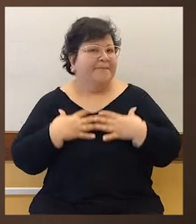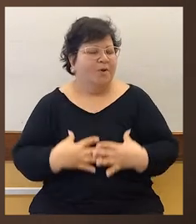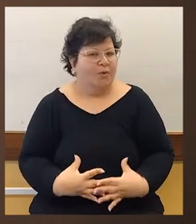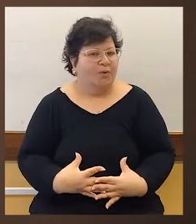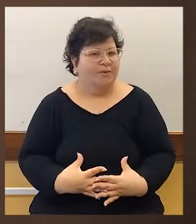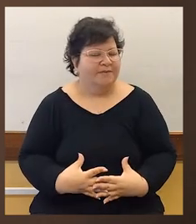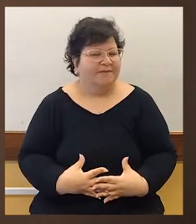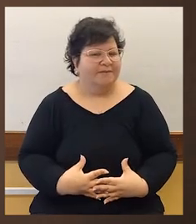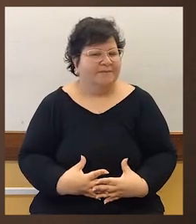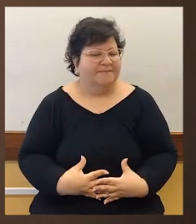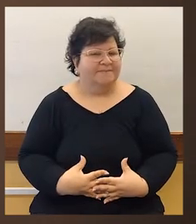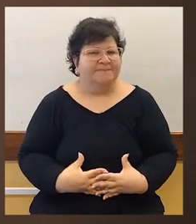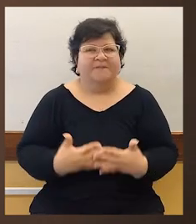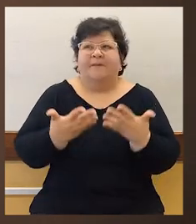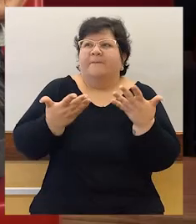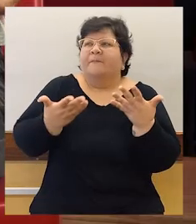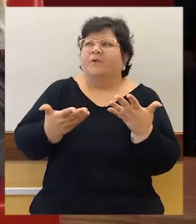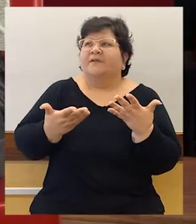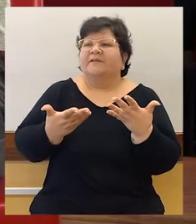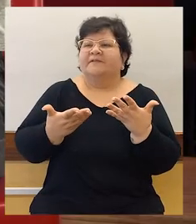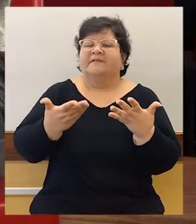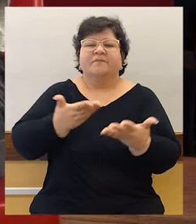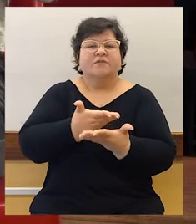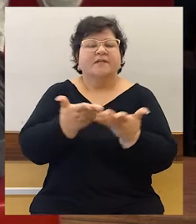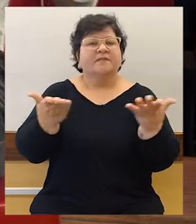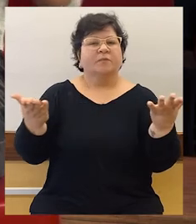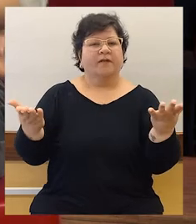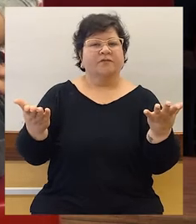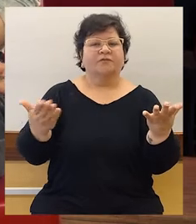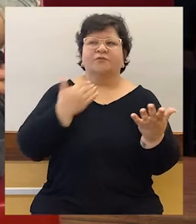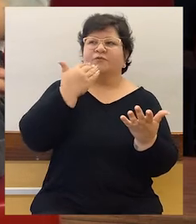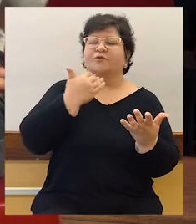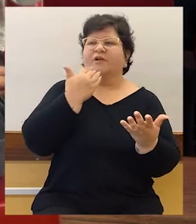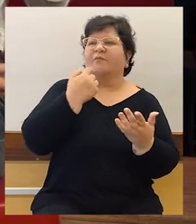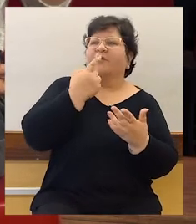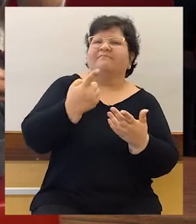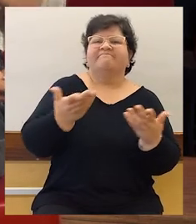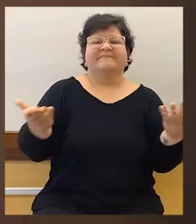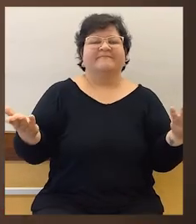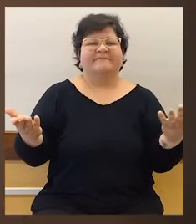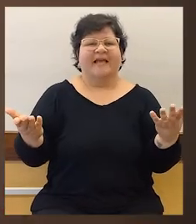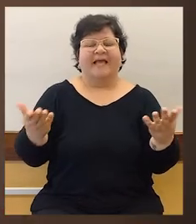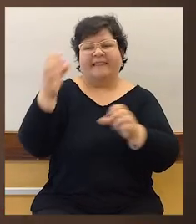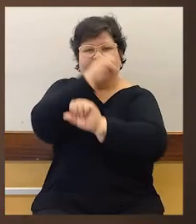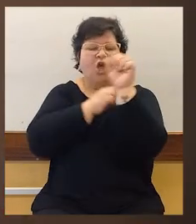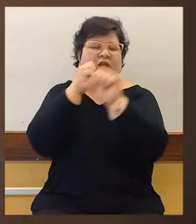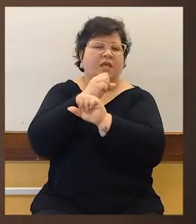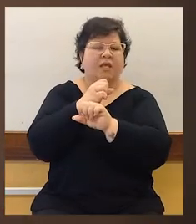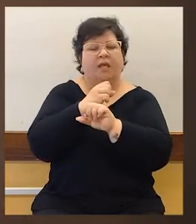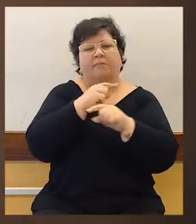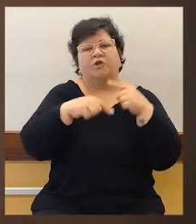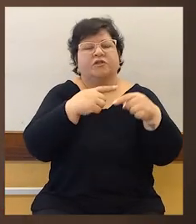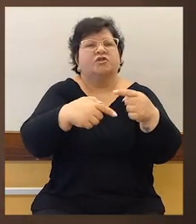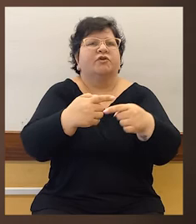estamos expuestos a una, no sé cómo llamarlo, pero bueno, mucha tecnología, a procesos digitales,